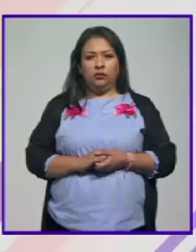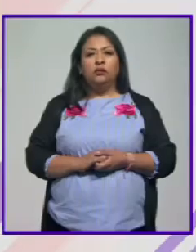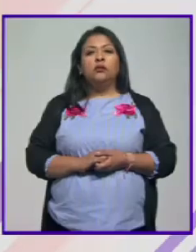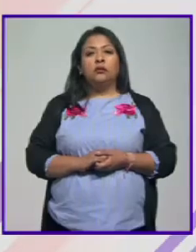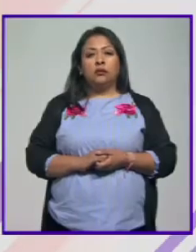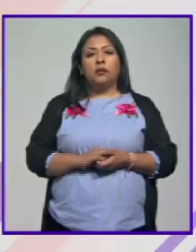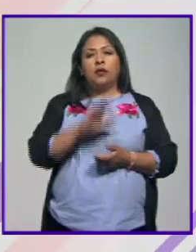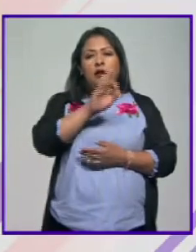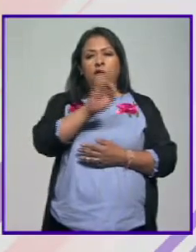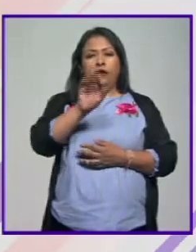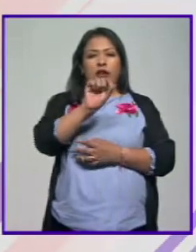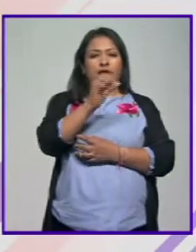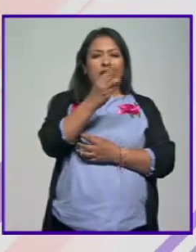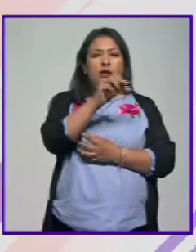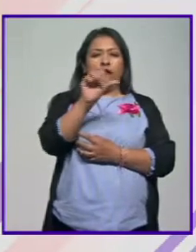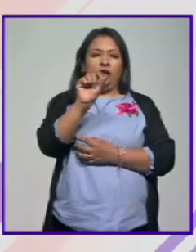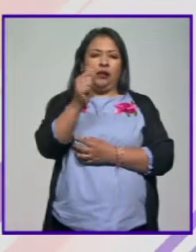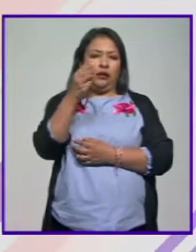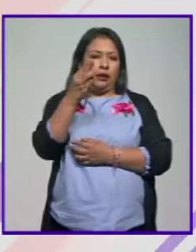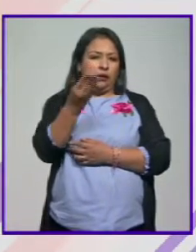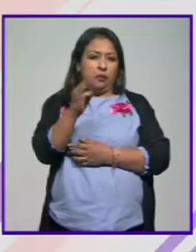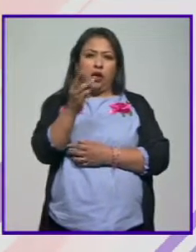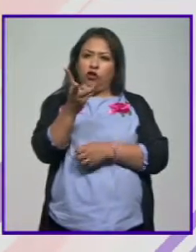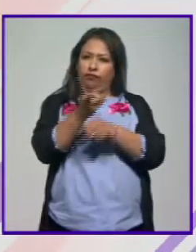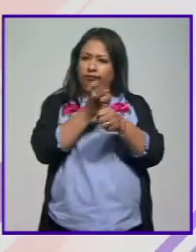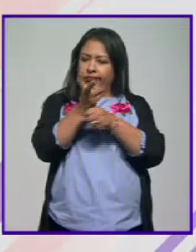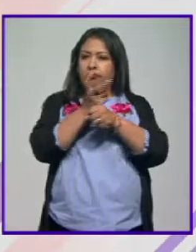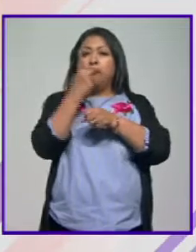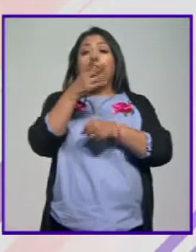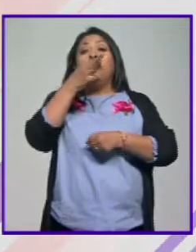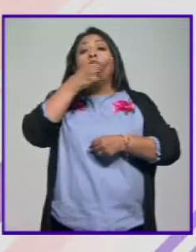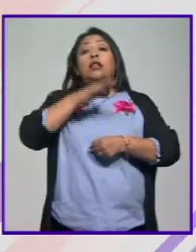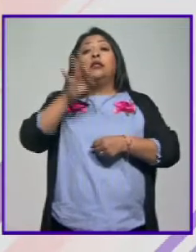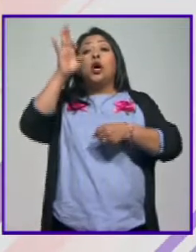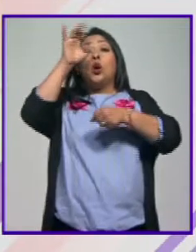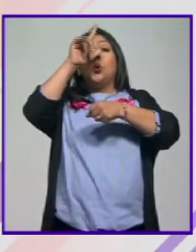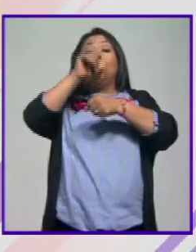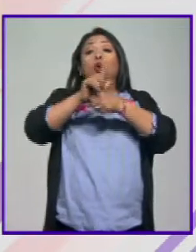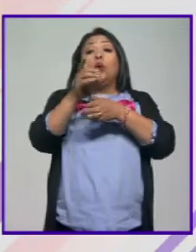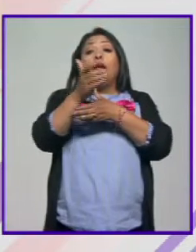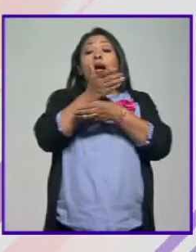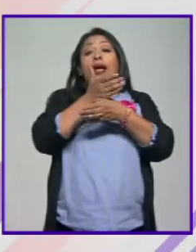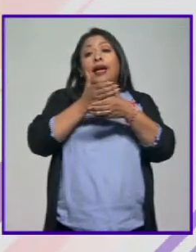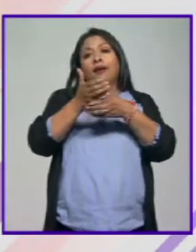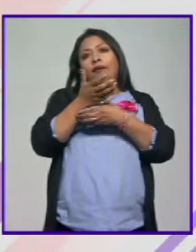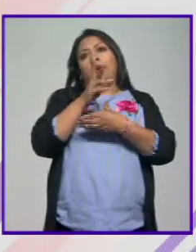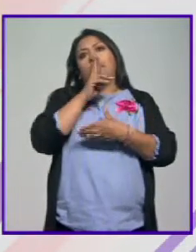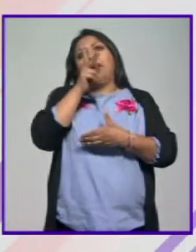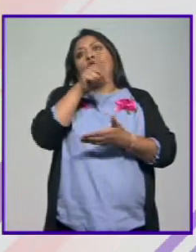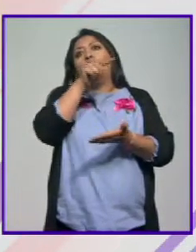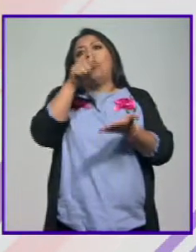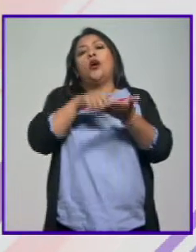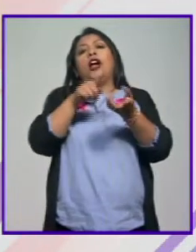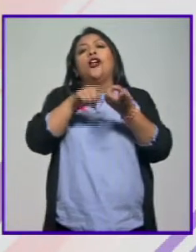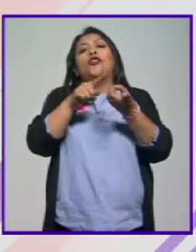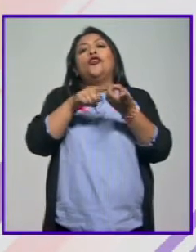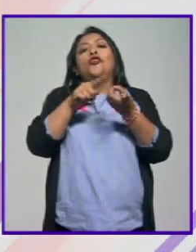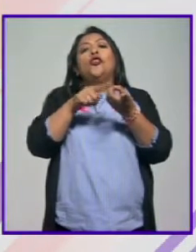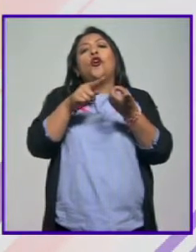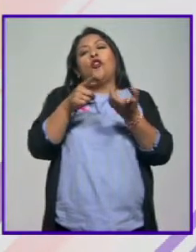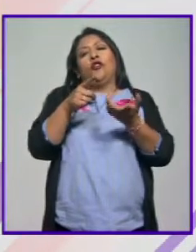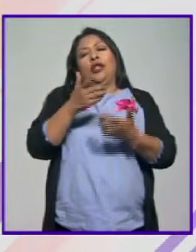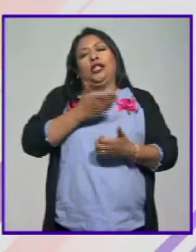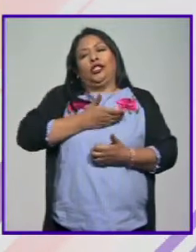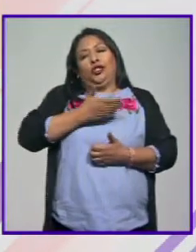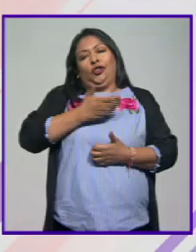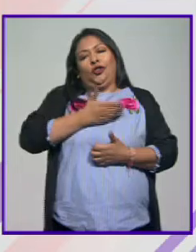del 23 al 26 de mayo estamos todos invitados a celebrar la cultura del café y que mejor que el corazón de la Ciudad de México para hacer